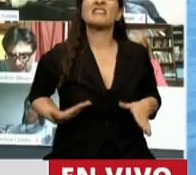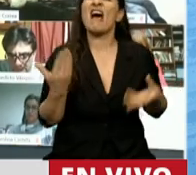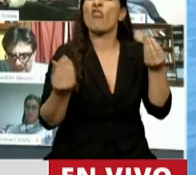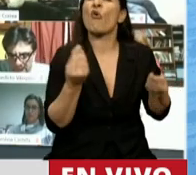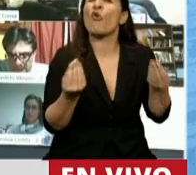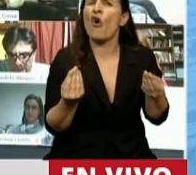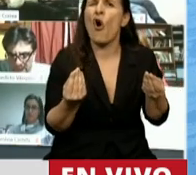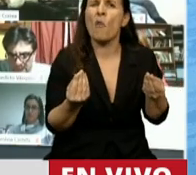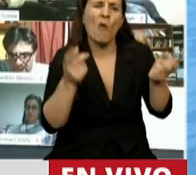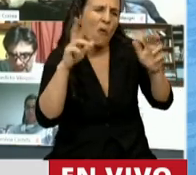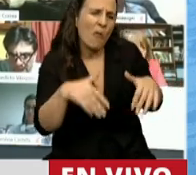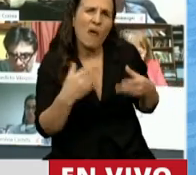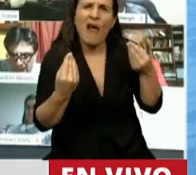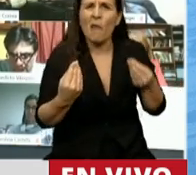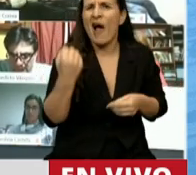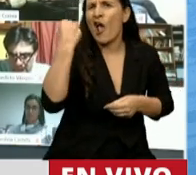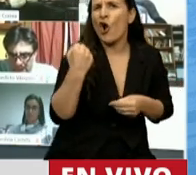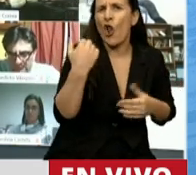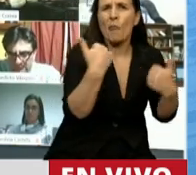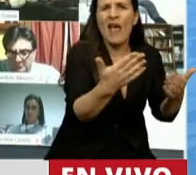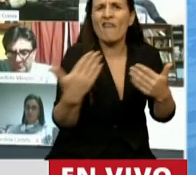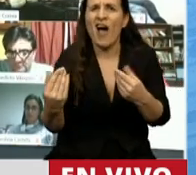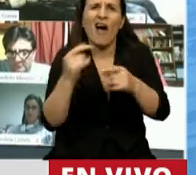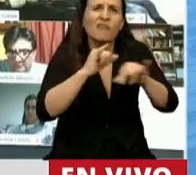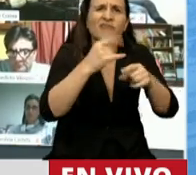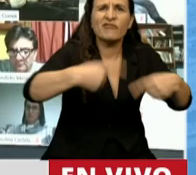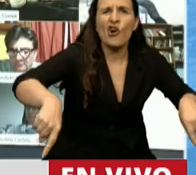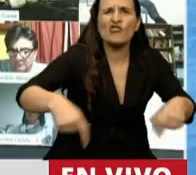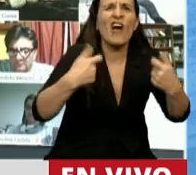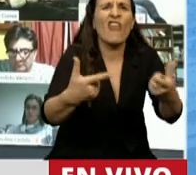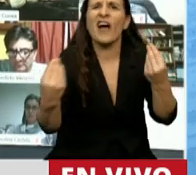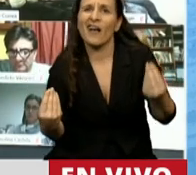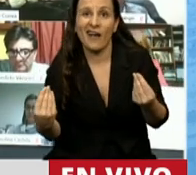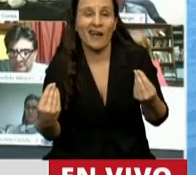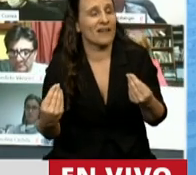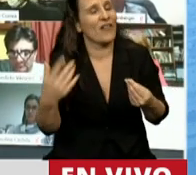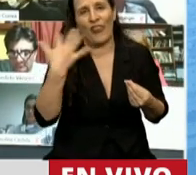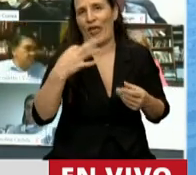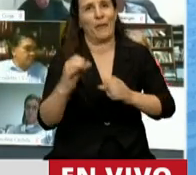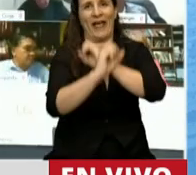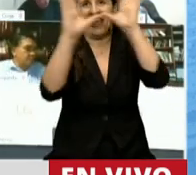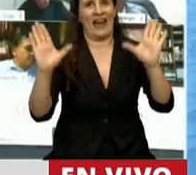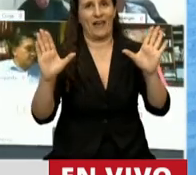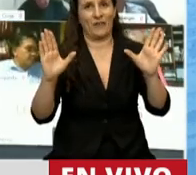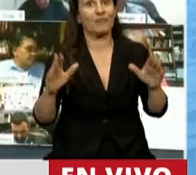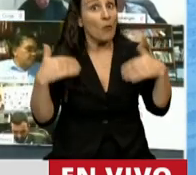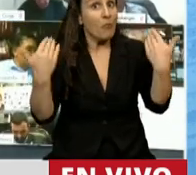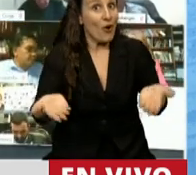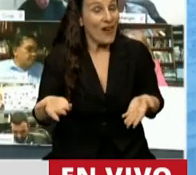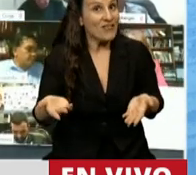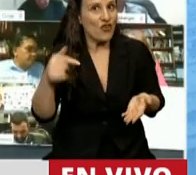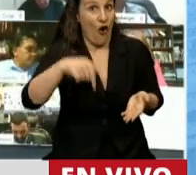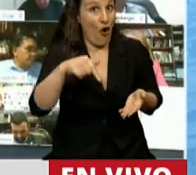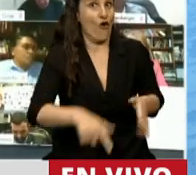grado de inteligencia y qué segmento de la economía voy a promover. Por eso, presidente, hoy fíjese que esta ley,